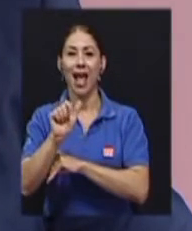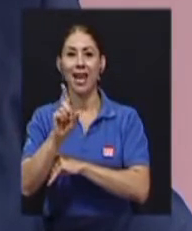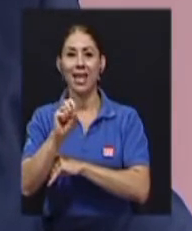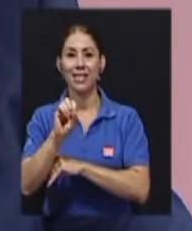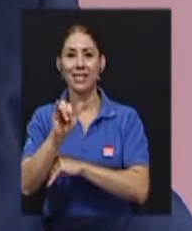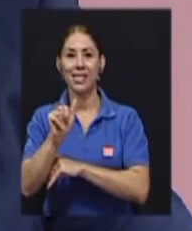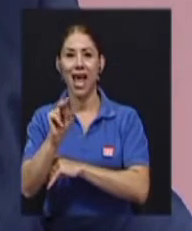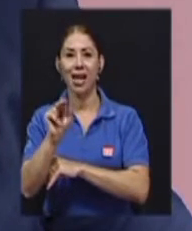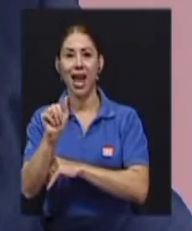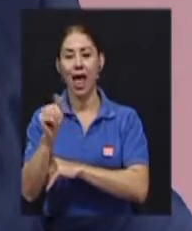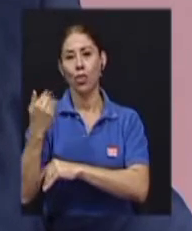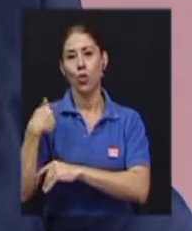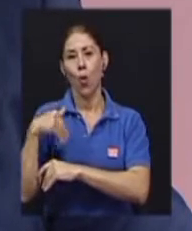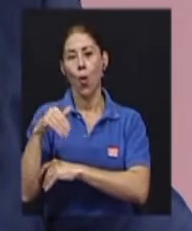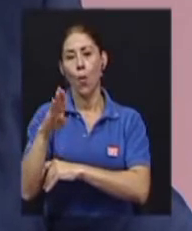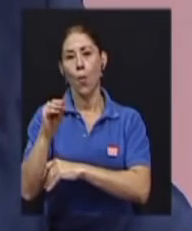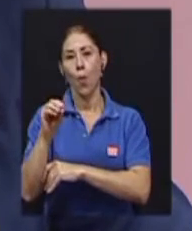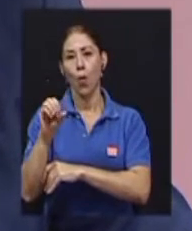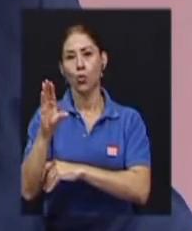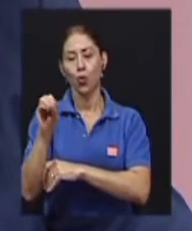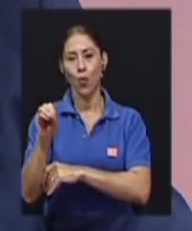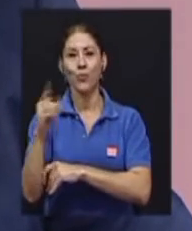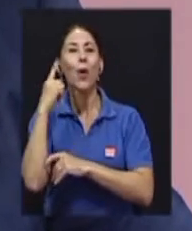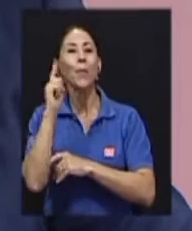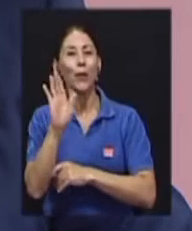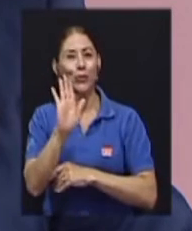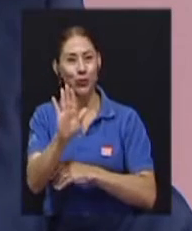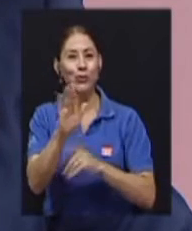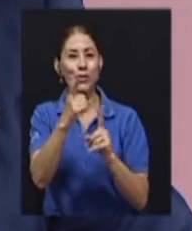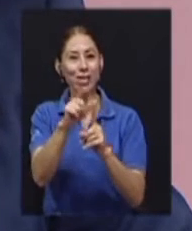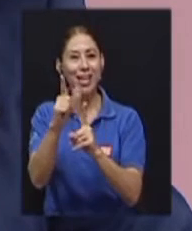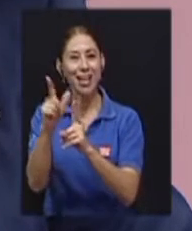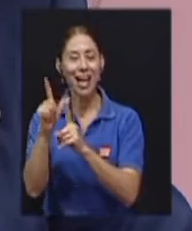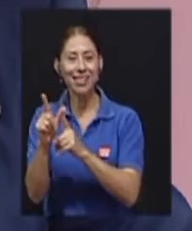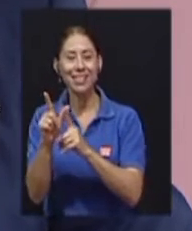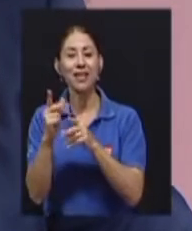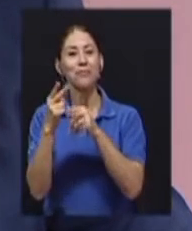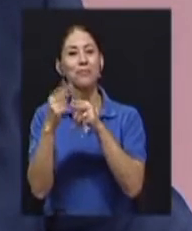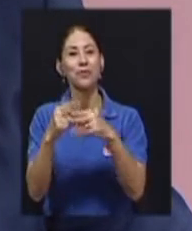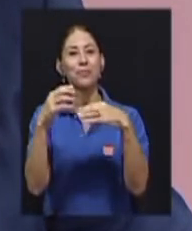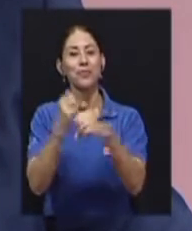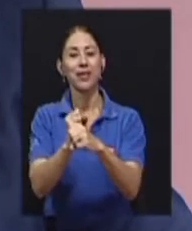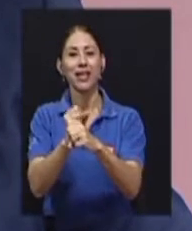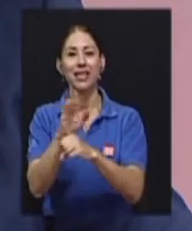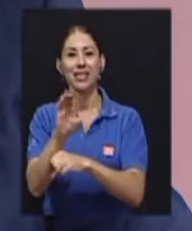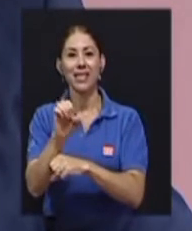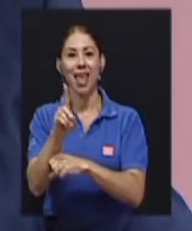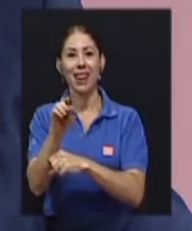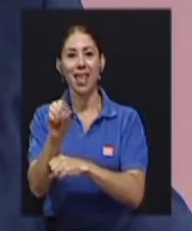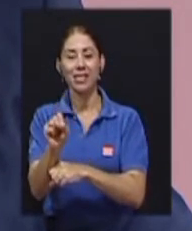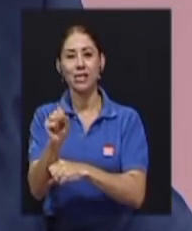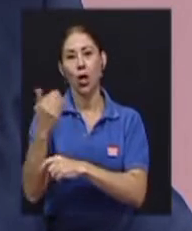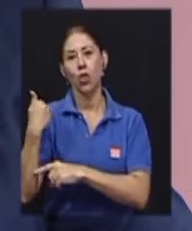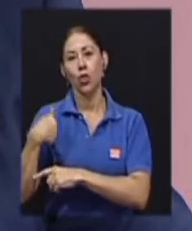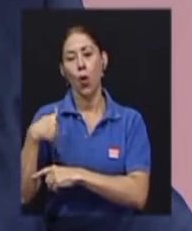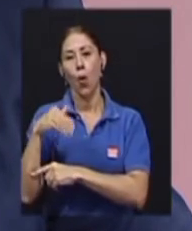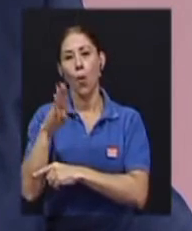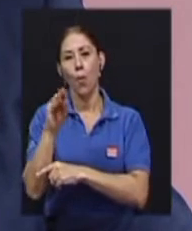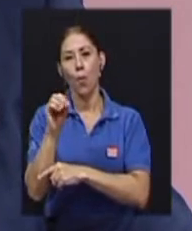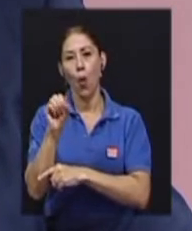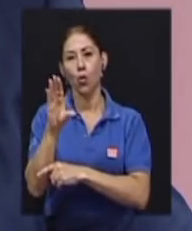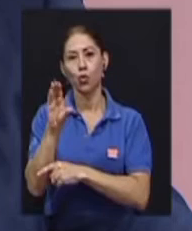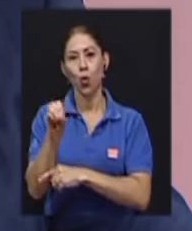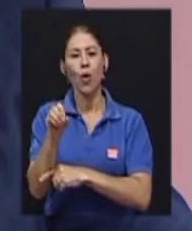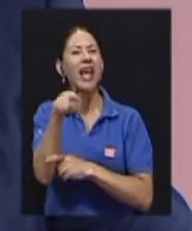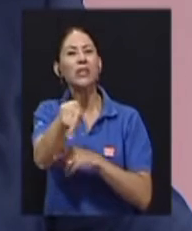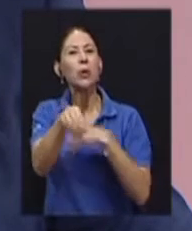por sus siglas, sedes Don Bosco, más conocido como este nombre. Esto es un complejo educativo, es un complejo integral